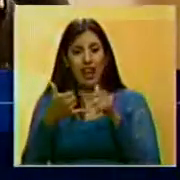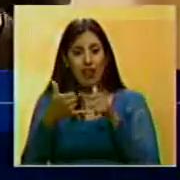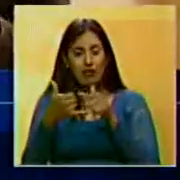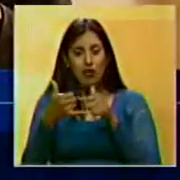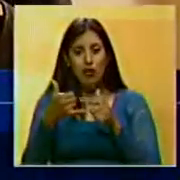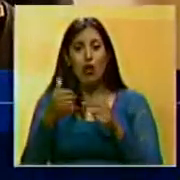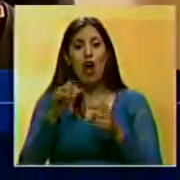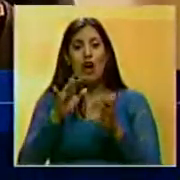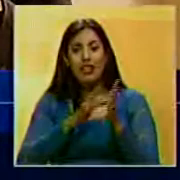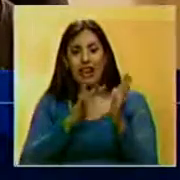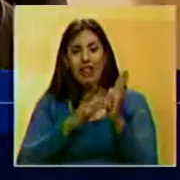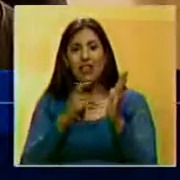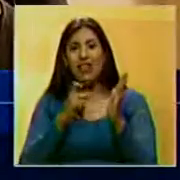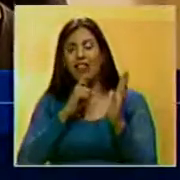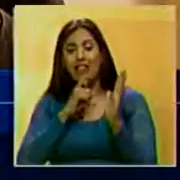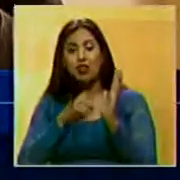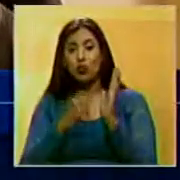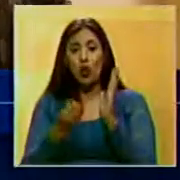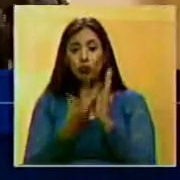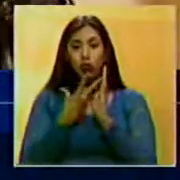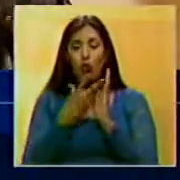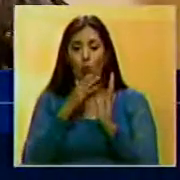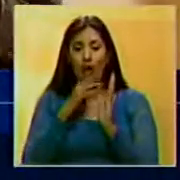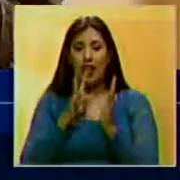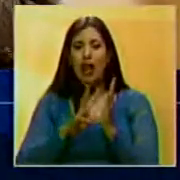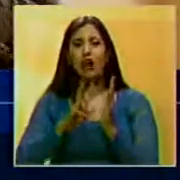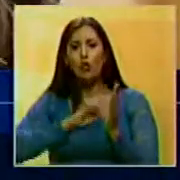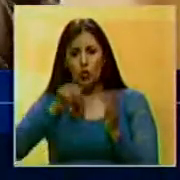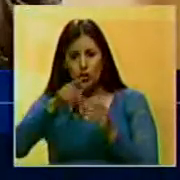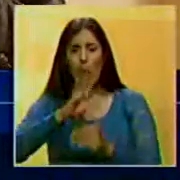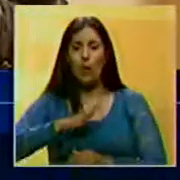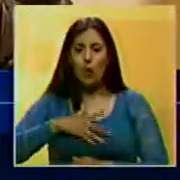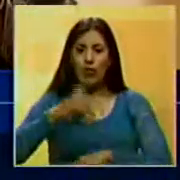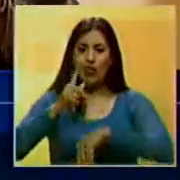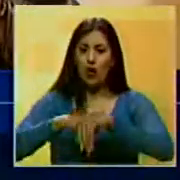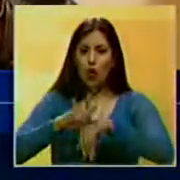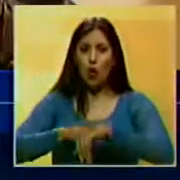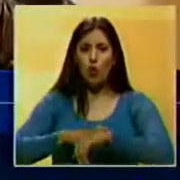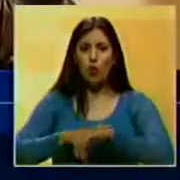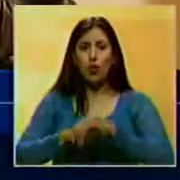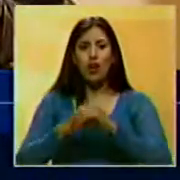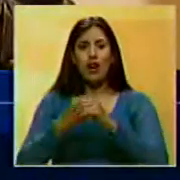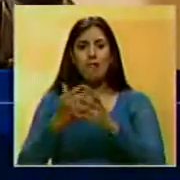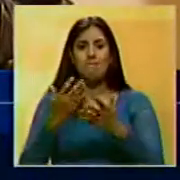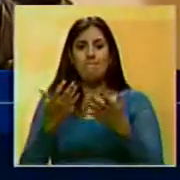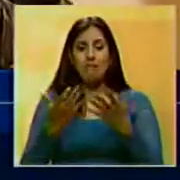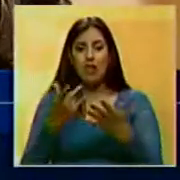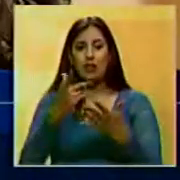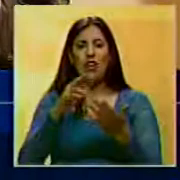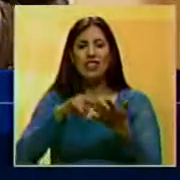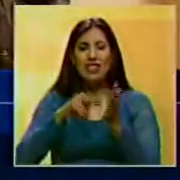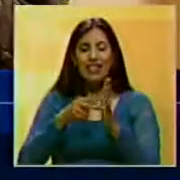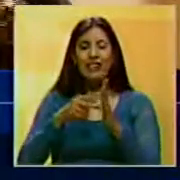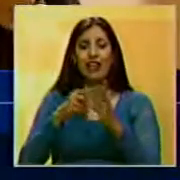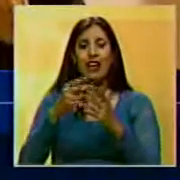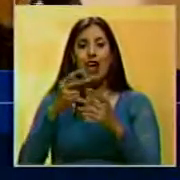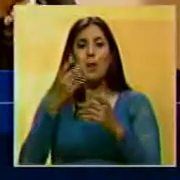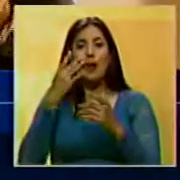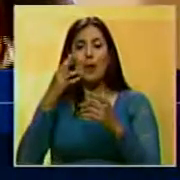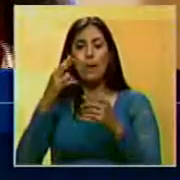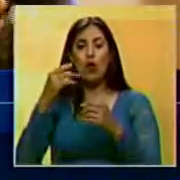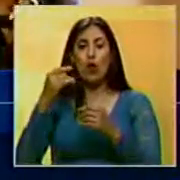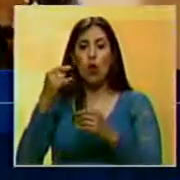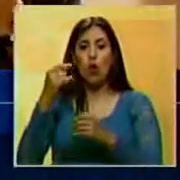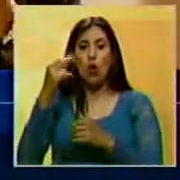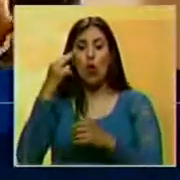para poner la hora, si es que no se actualizan automáticamente, usted pone la hora, sobre todo con respecto a La Paz Bolivia, que